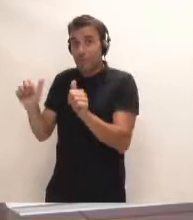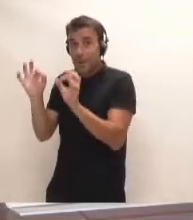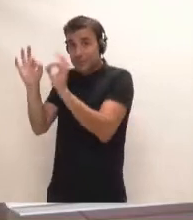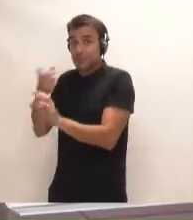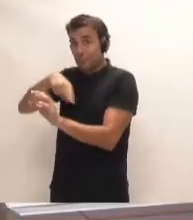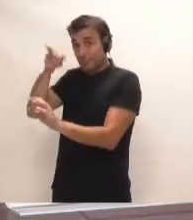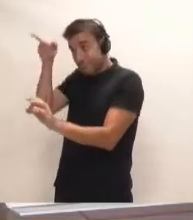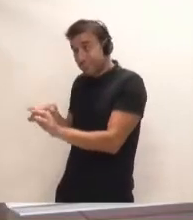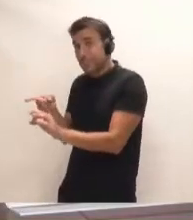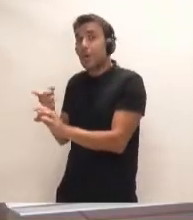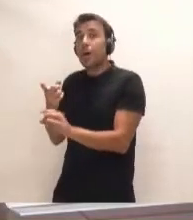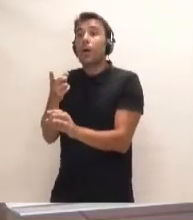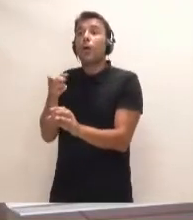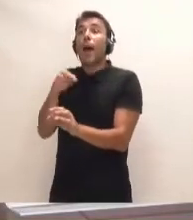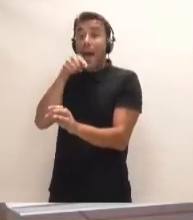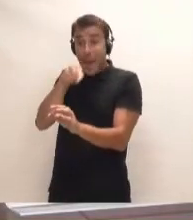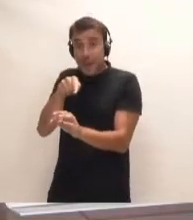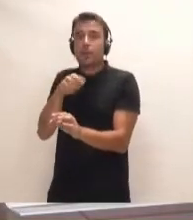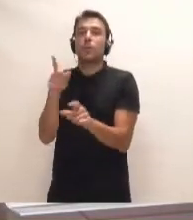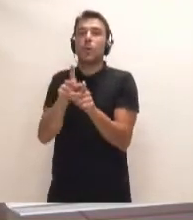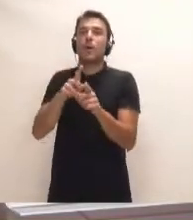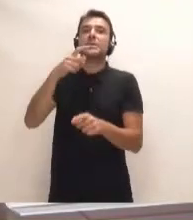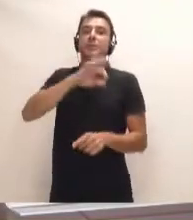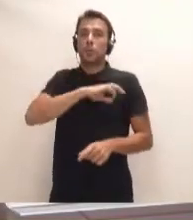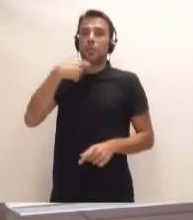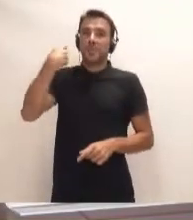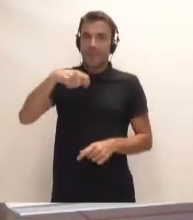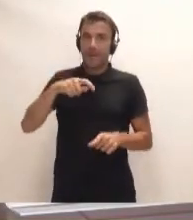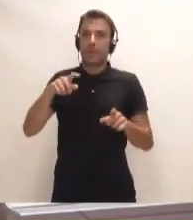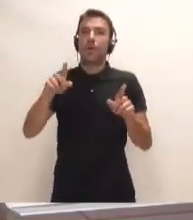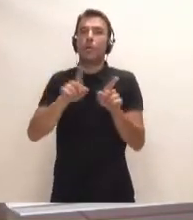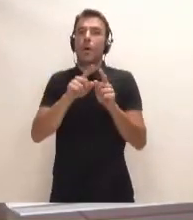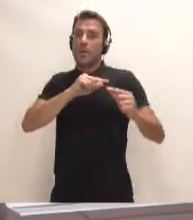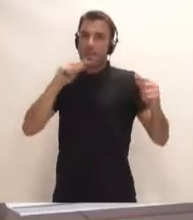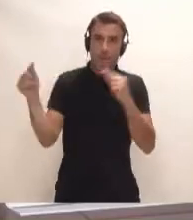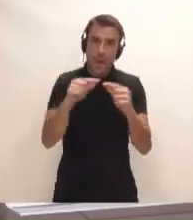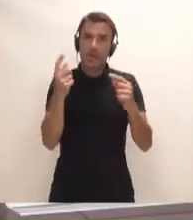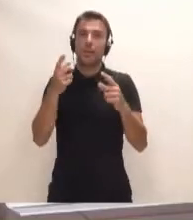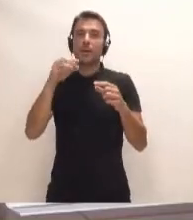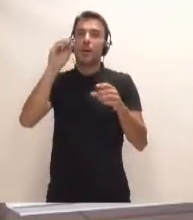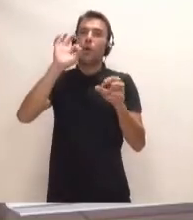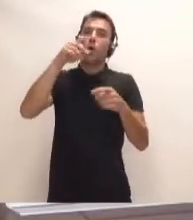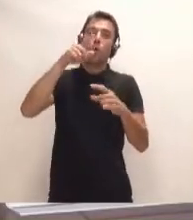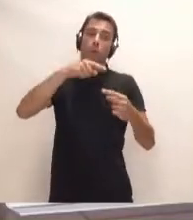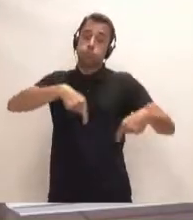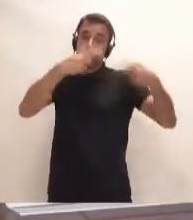el señor presidente hubiese tenido esos debates públicos y esos encontronazos públicos dentro de su partido y se hubiese